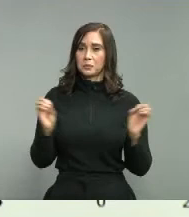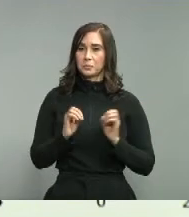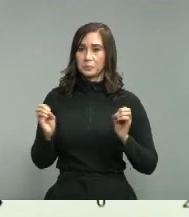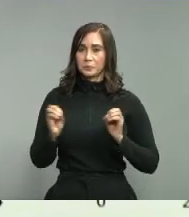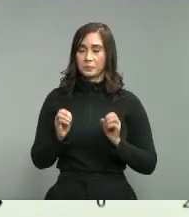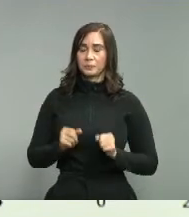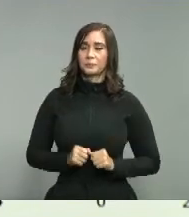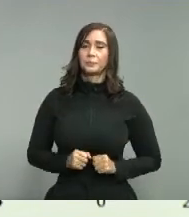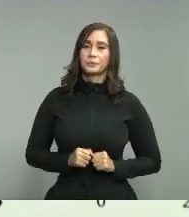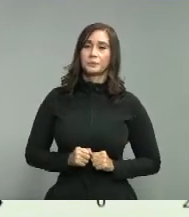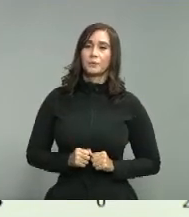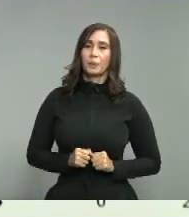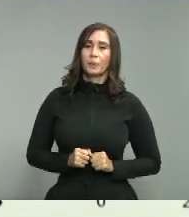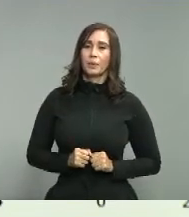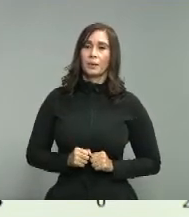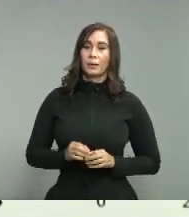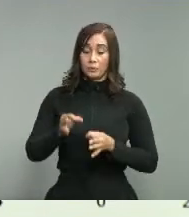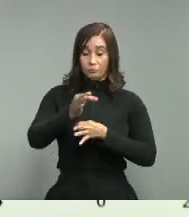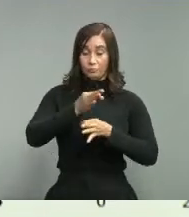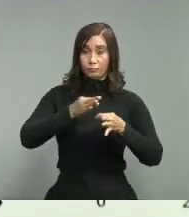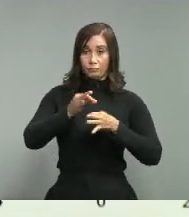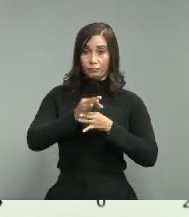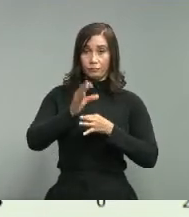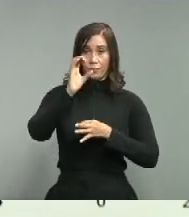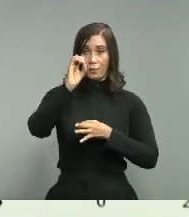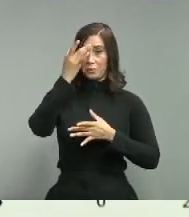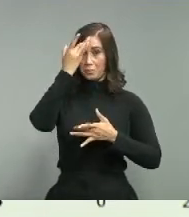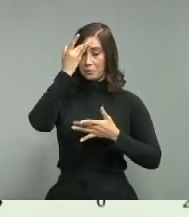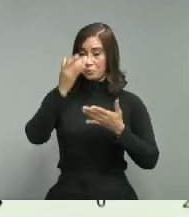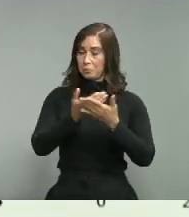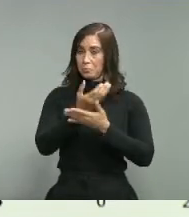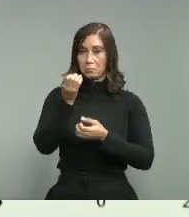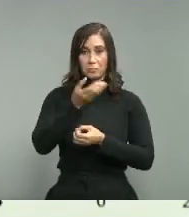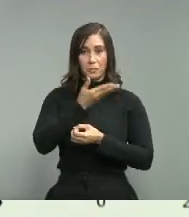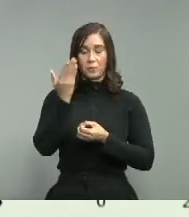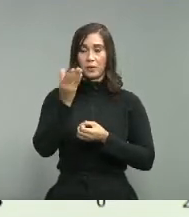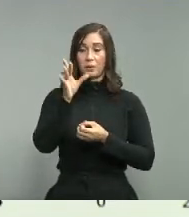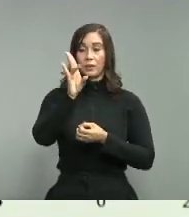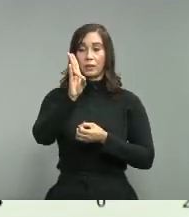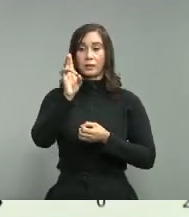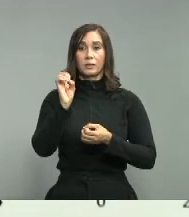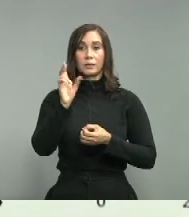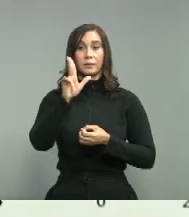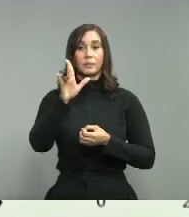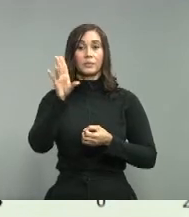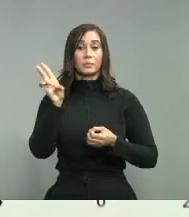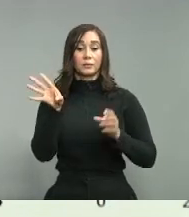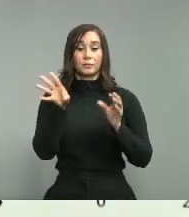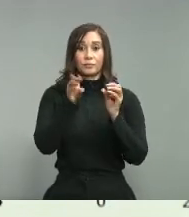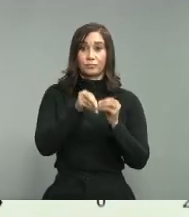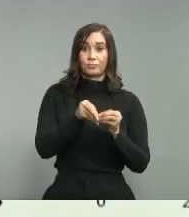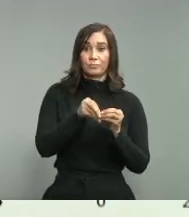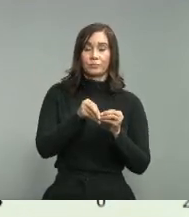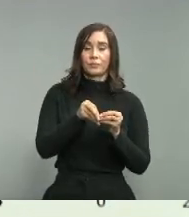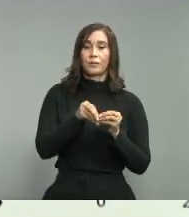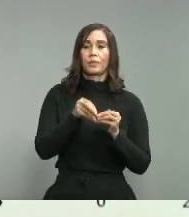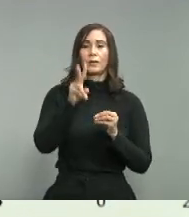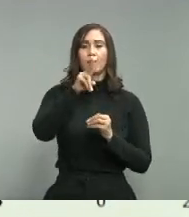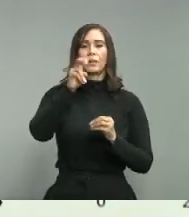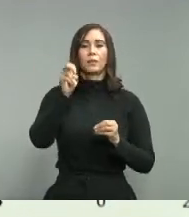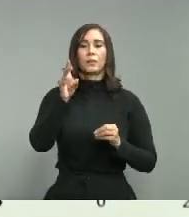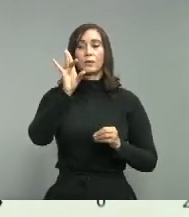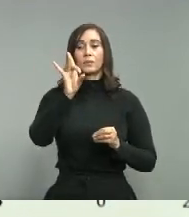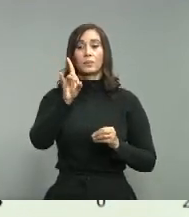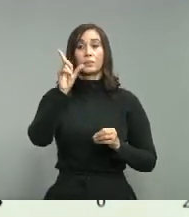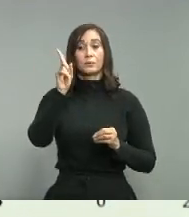Duarte 0 casos nuevos 737 acumulados 281